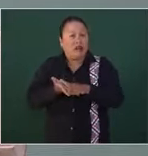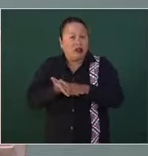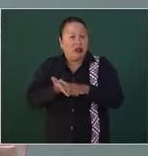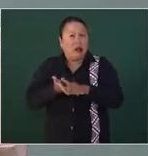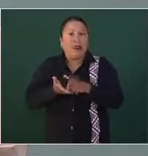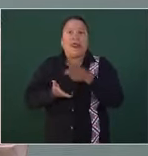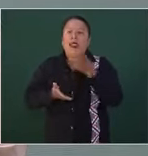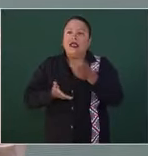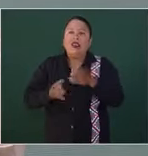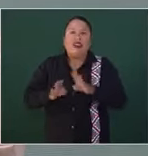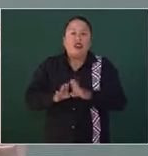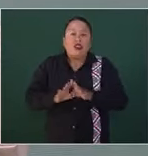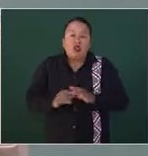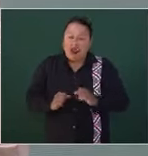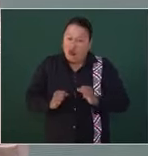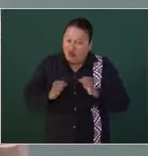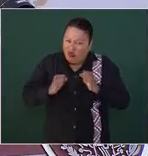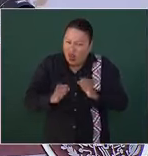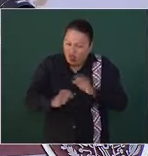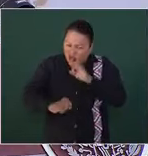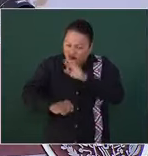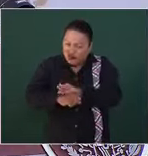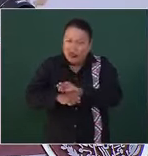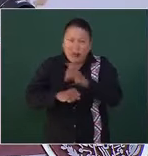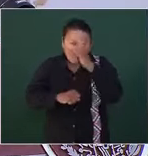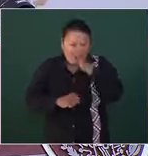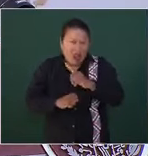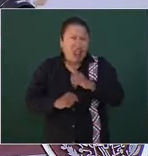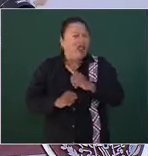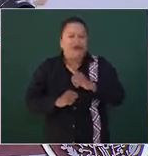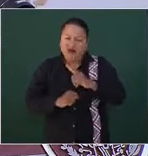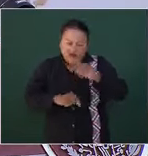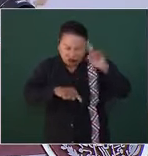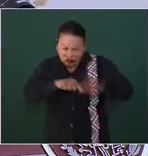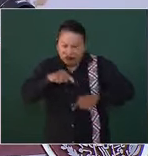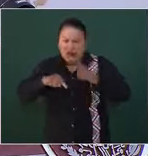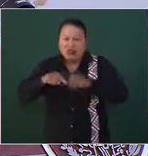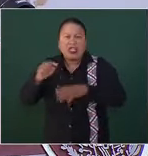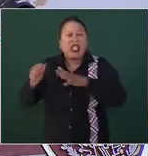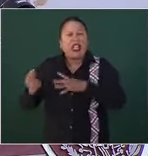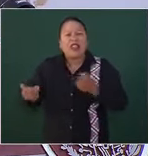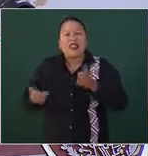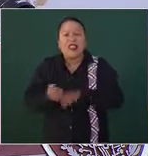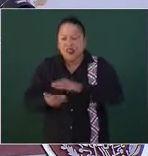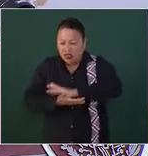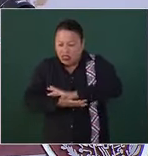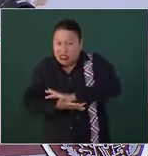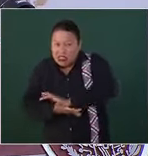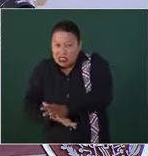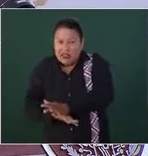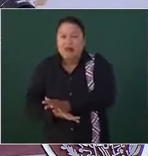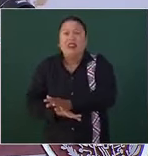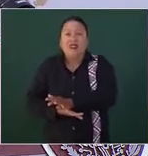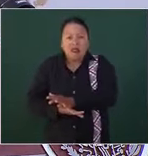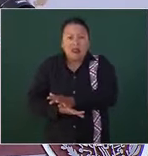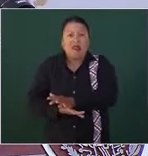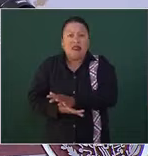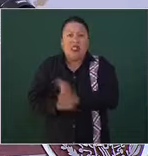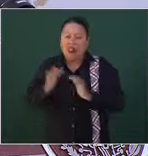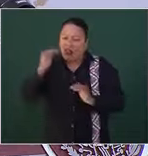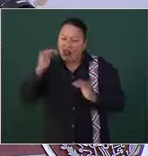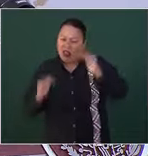fuerte y sólido para erradicar todas las formas de discriminación, de